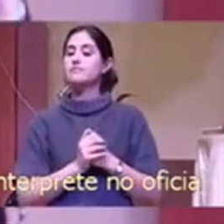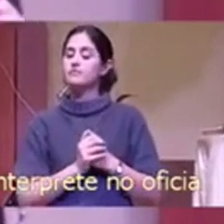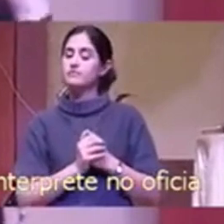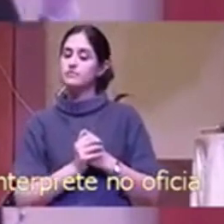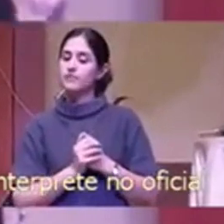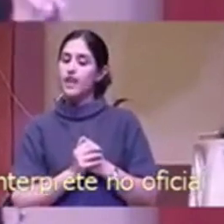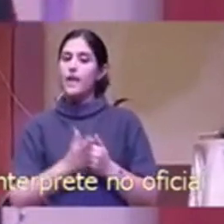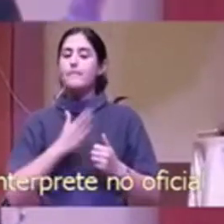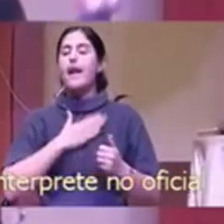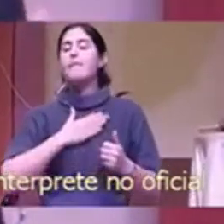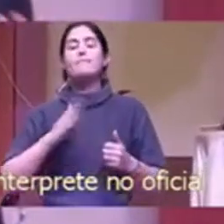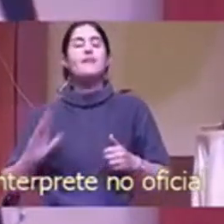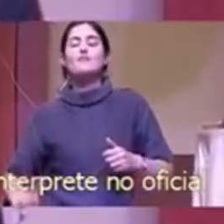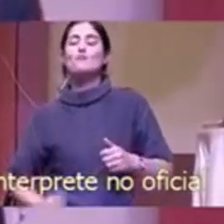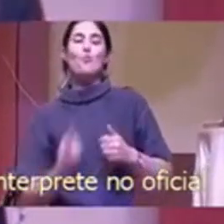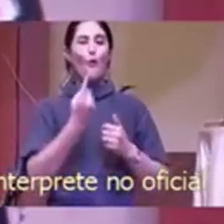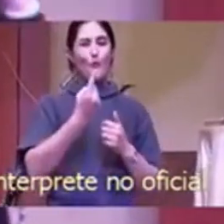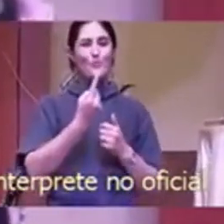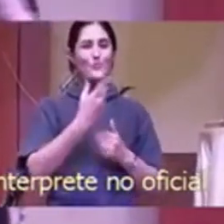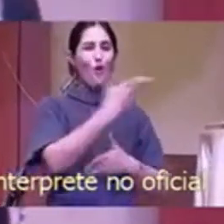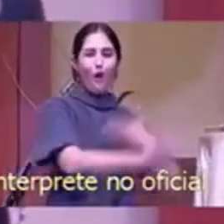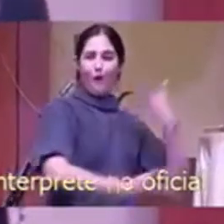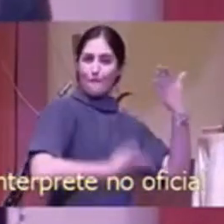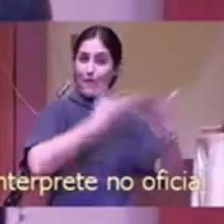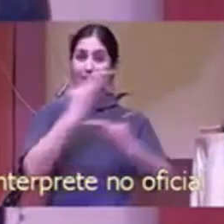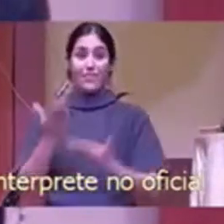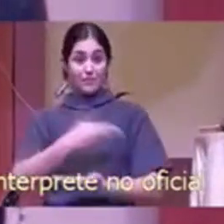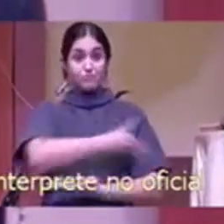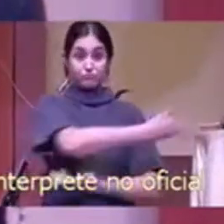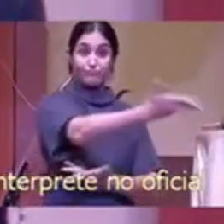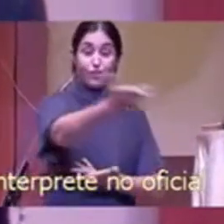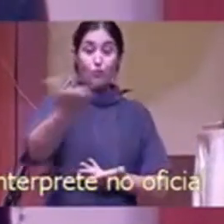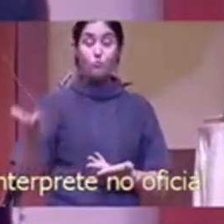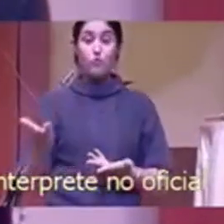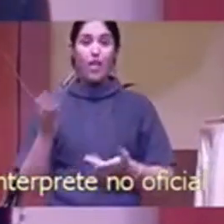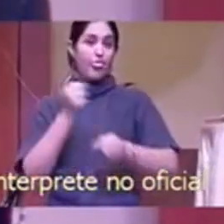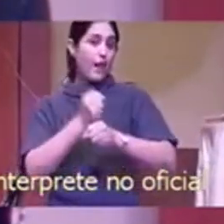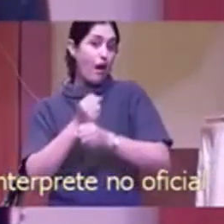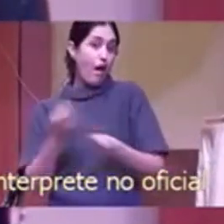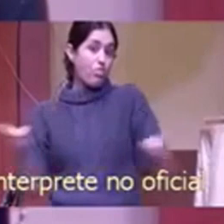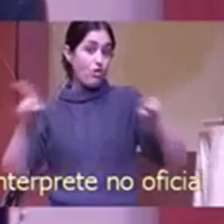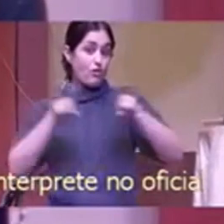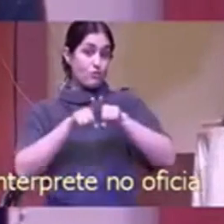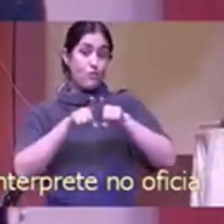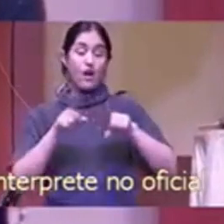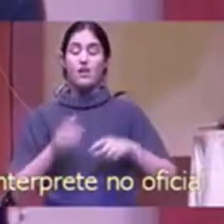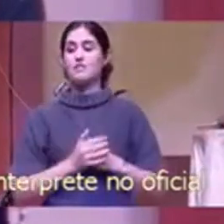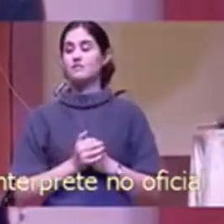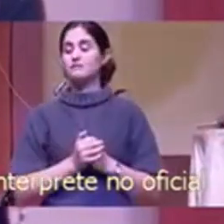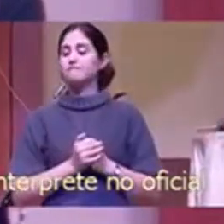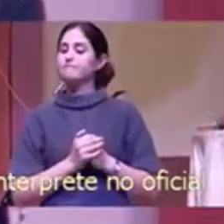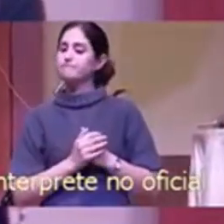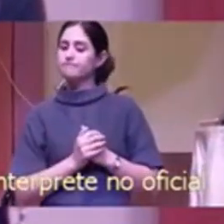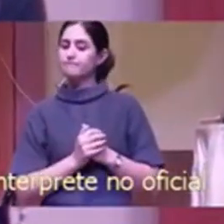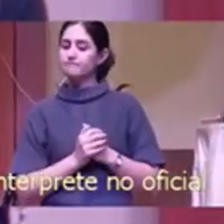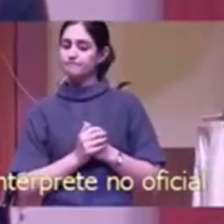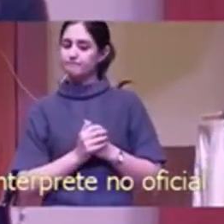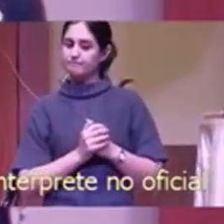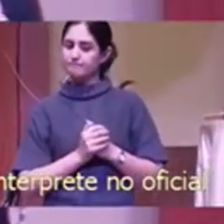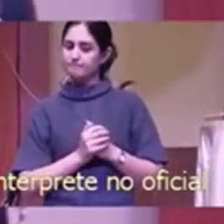Y es un orgullo estar en compañerismo con ustedes en ese trabajo. Dado mi ministerio en muchos